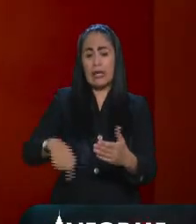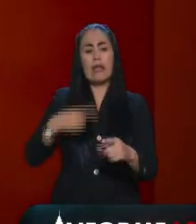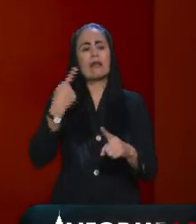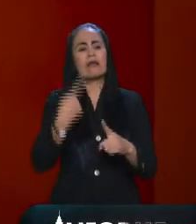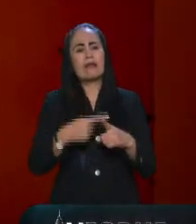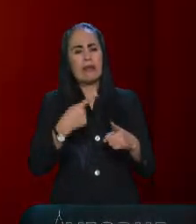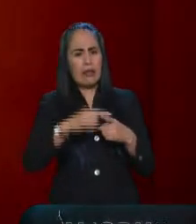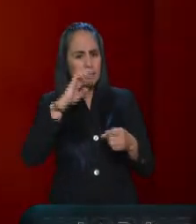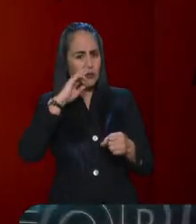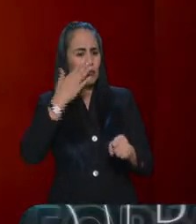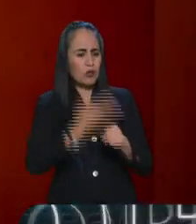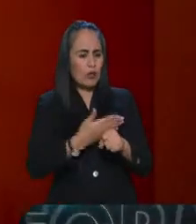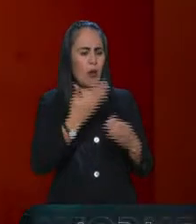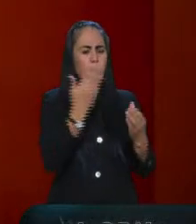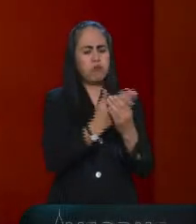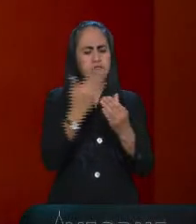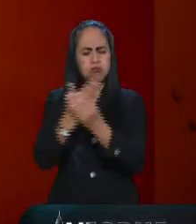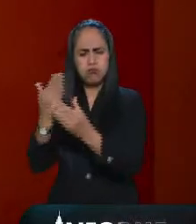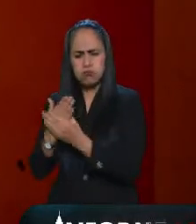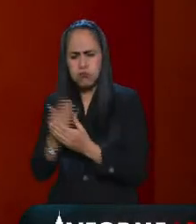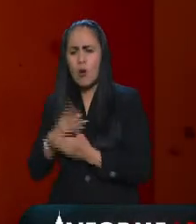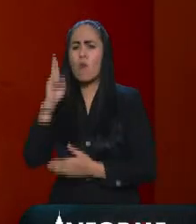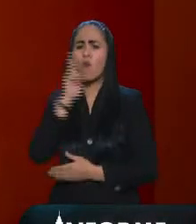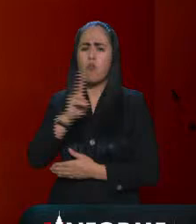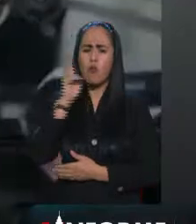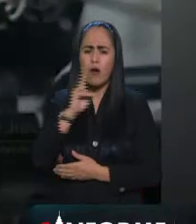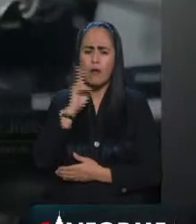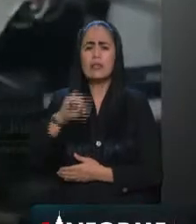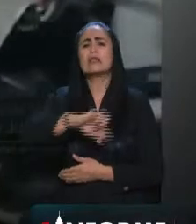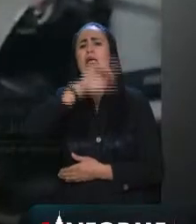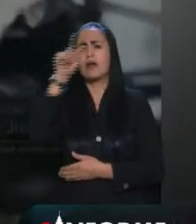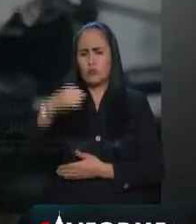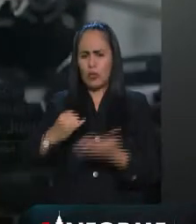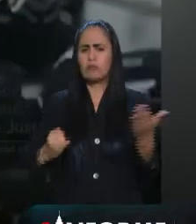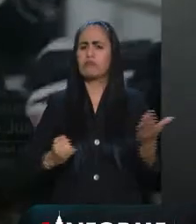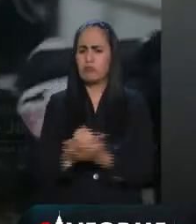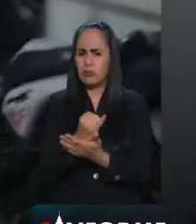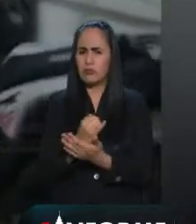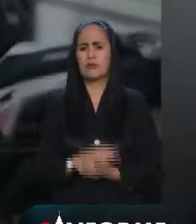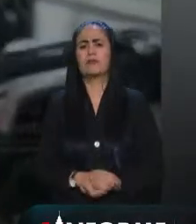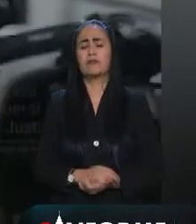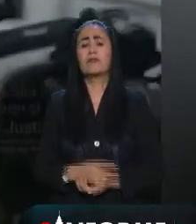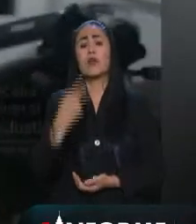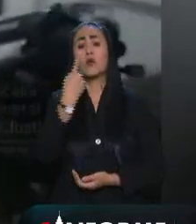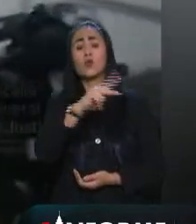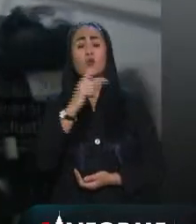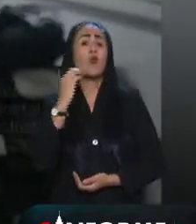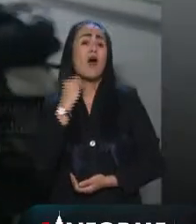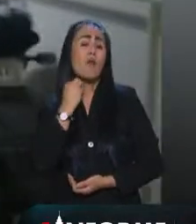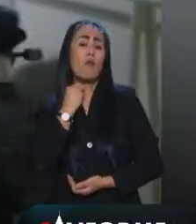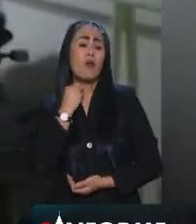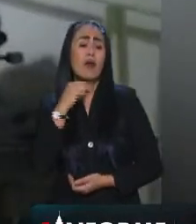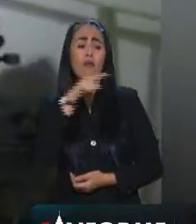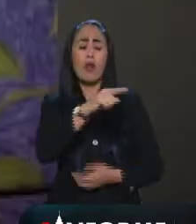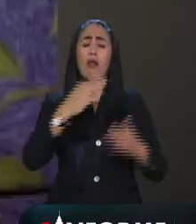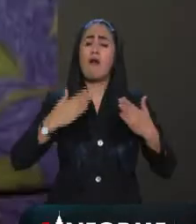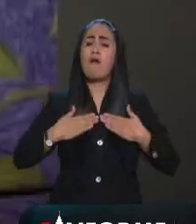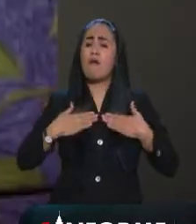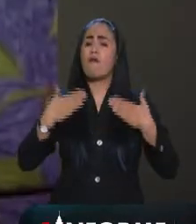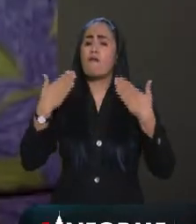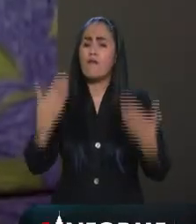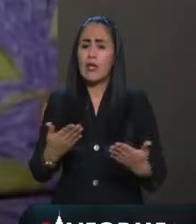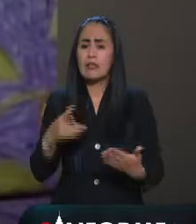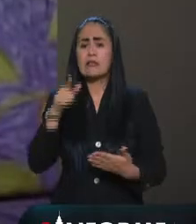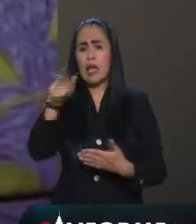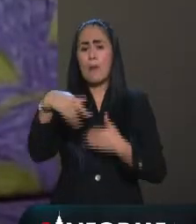verificar el expediente y las pruebas antes de emitir su fallo el abogado del imputado expresó confianza en obtener la